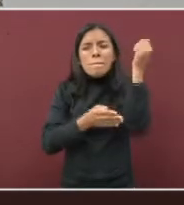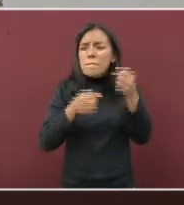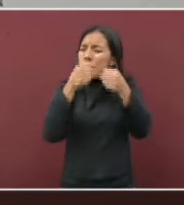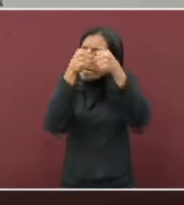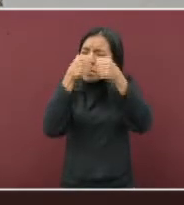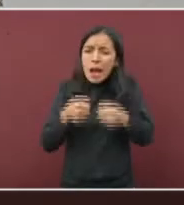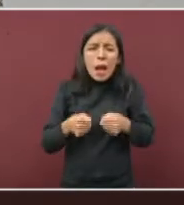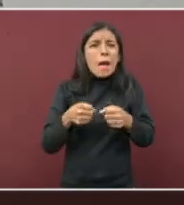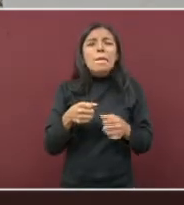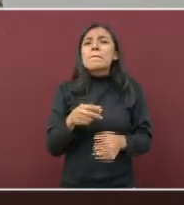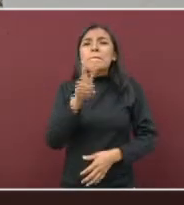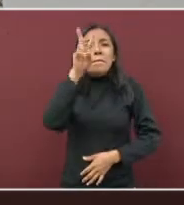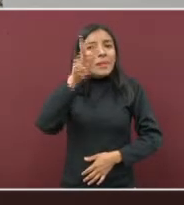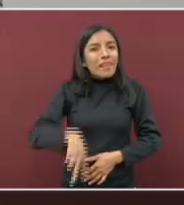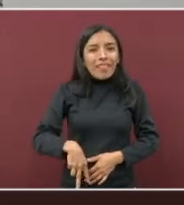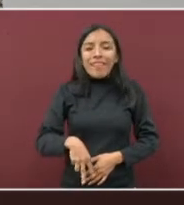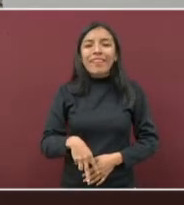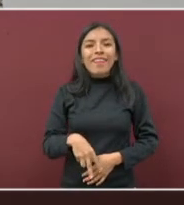científicamente.